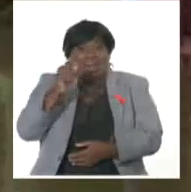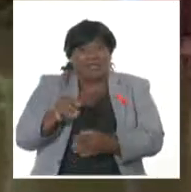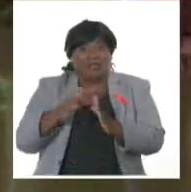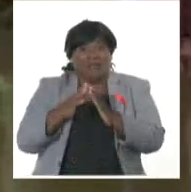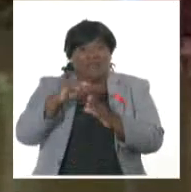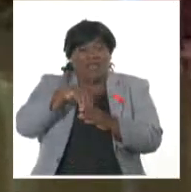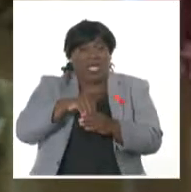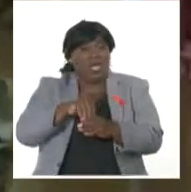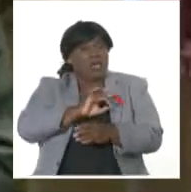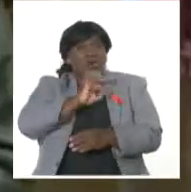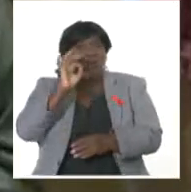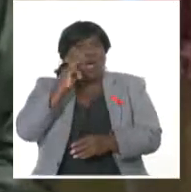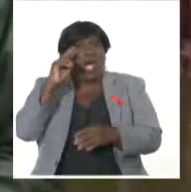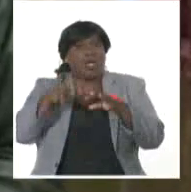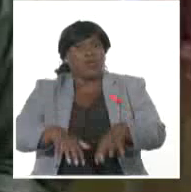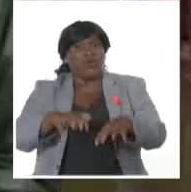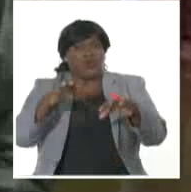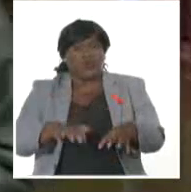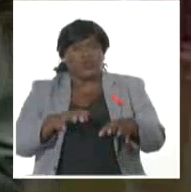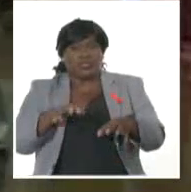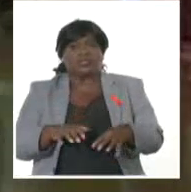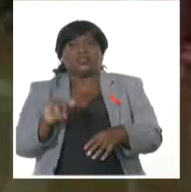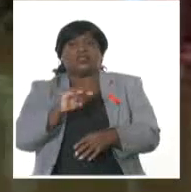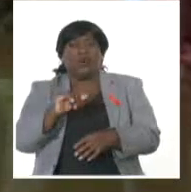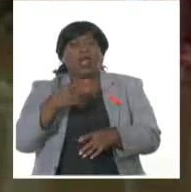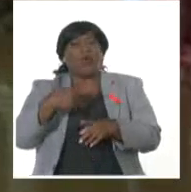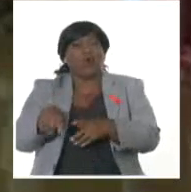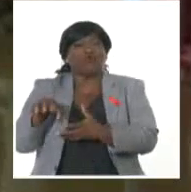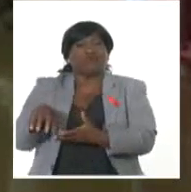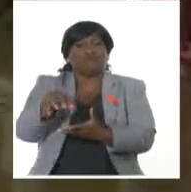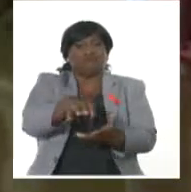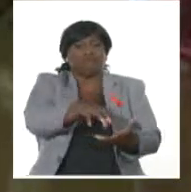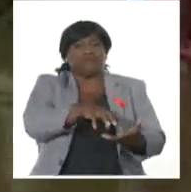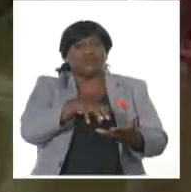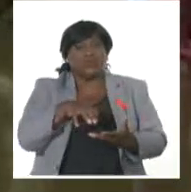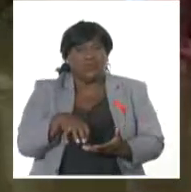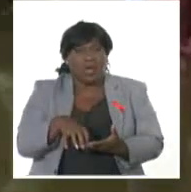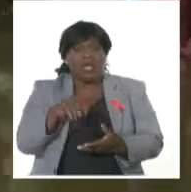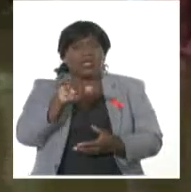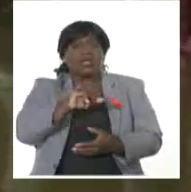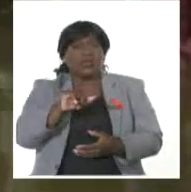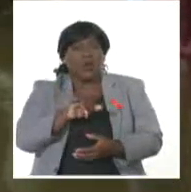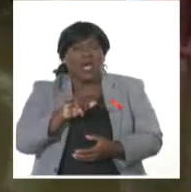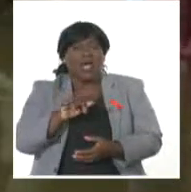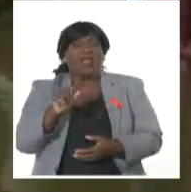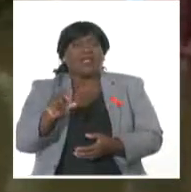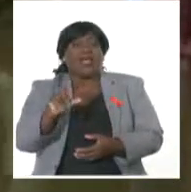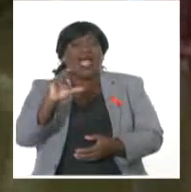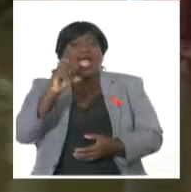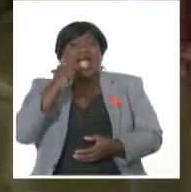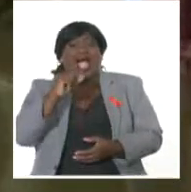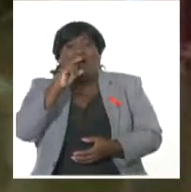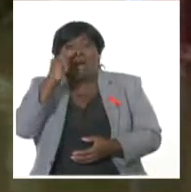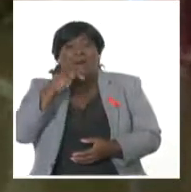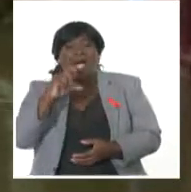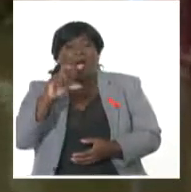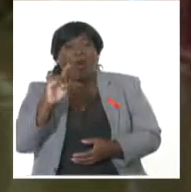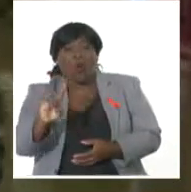demarcaciones, permanecen también inundadas, y citamos Reforma Urbana, Cabacú, citamos otra popular